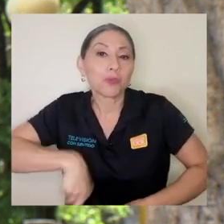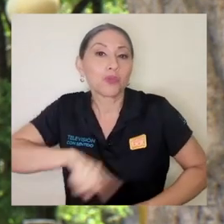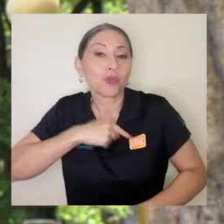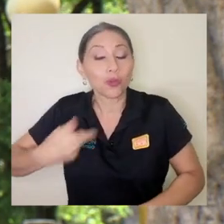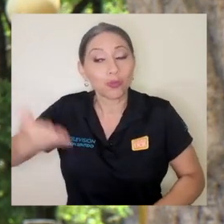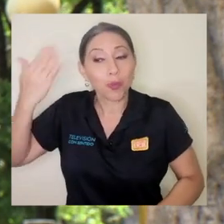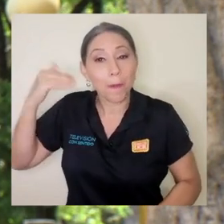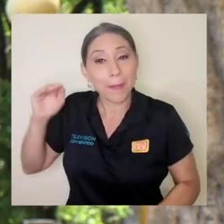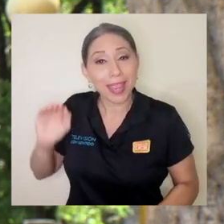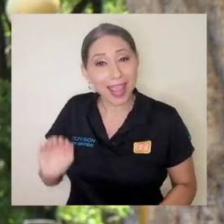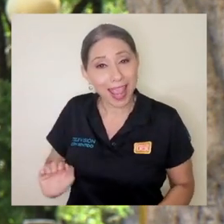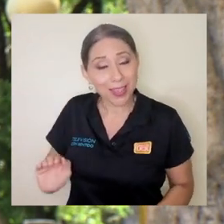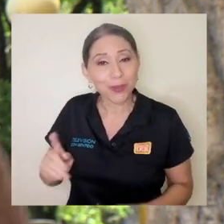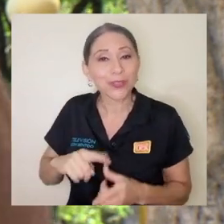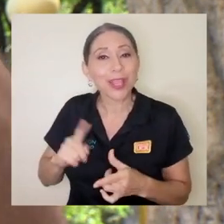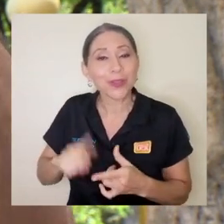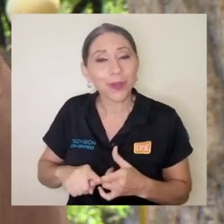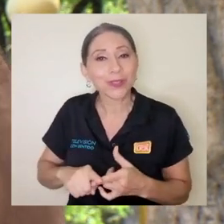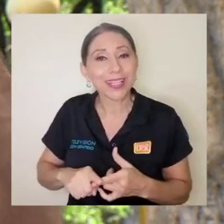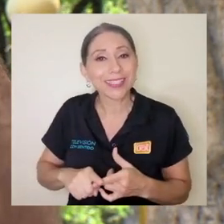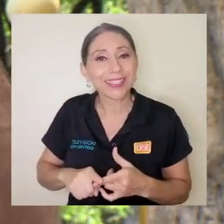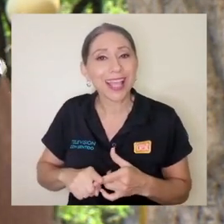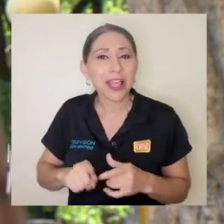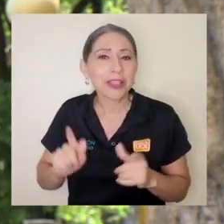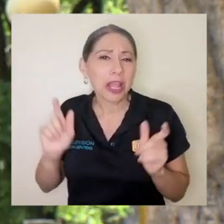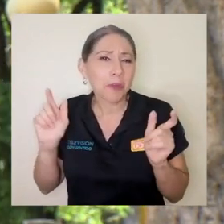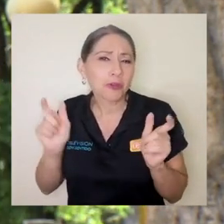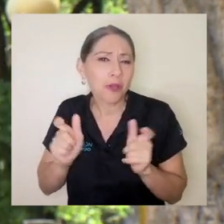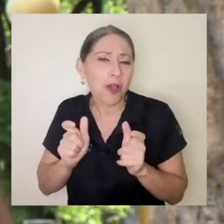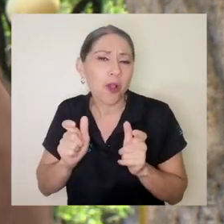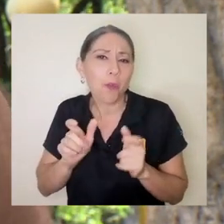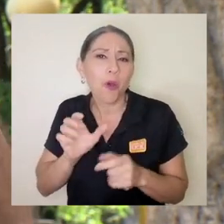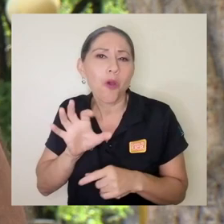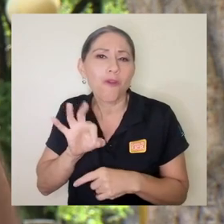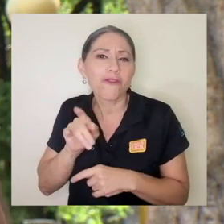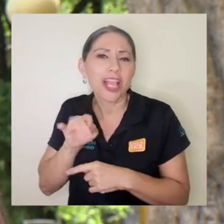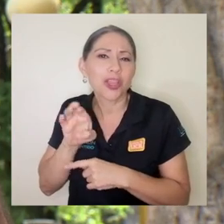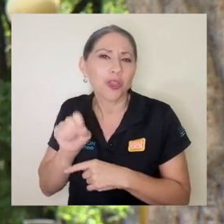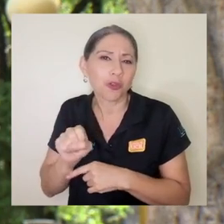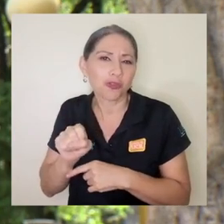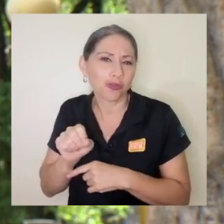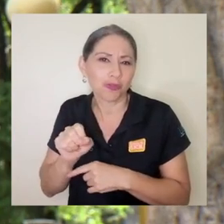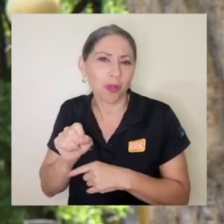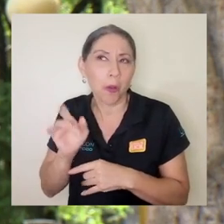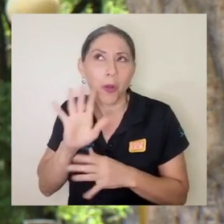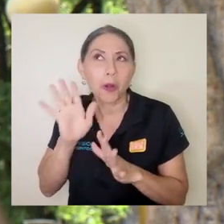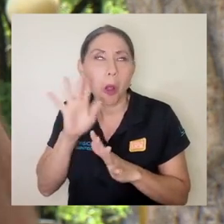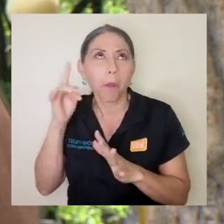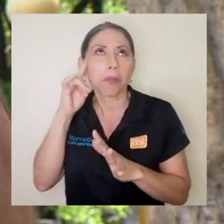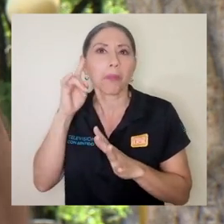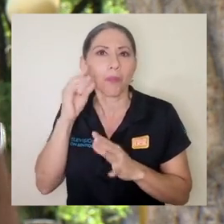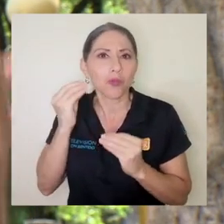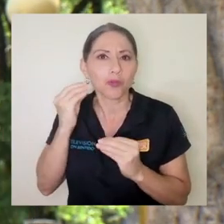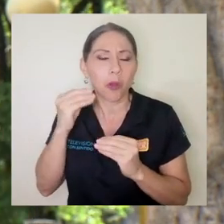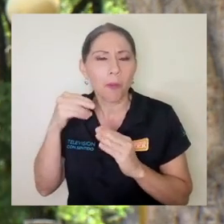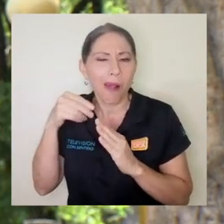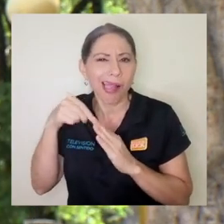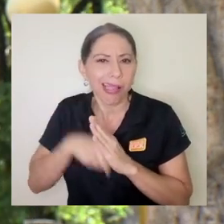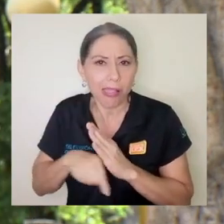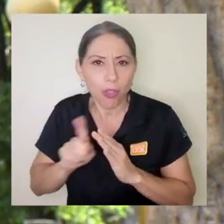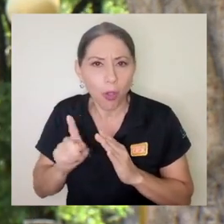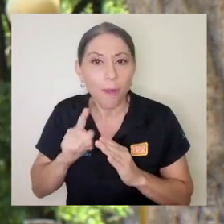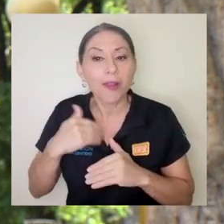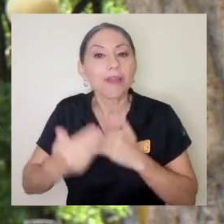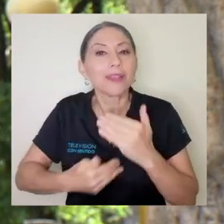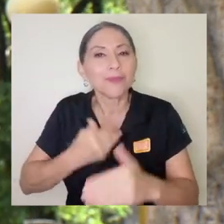pronto es que cuando somos pequeños tenemos menos filtros, ¿verdad? a nivel de cosas que nos han enseñado que hemos ido pensando